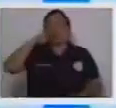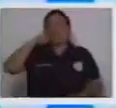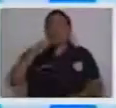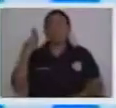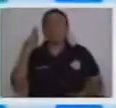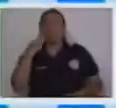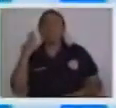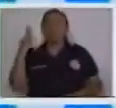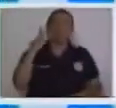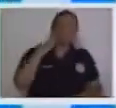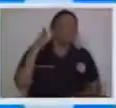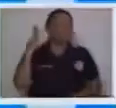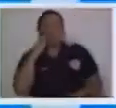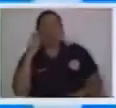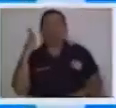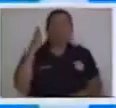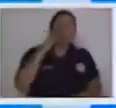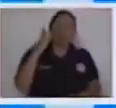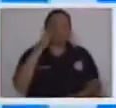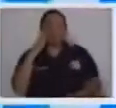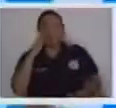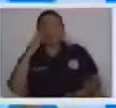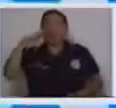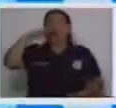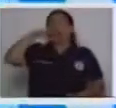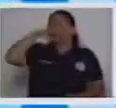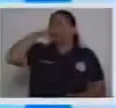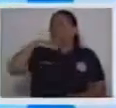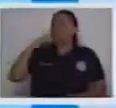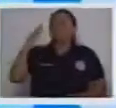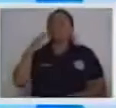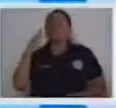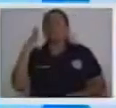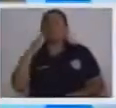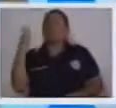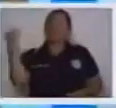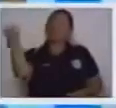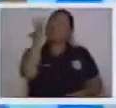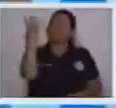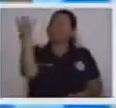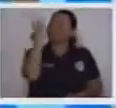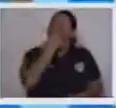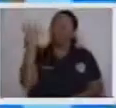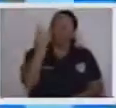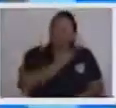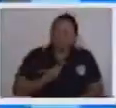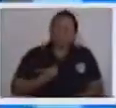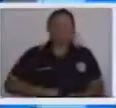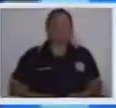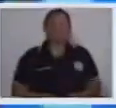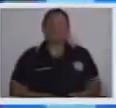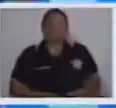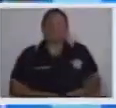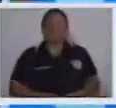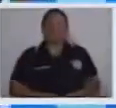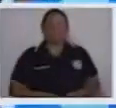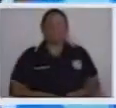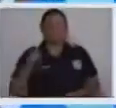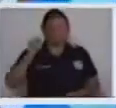El cerdito de mamá, de mamá, de mamá. El cerdito de mamá, qué lindo está.